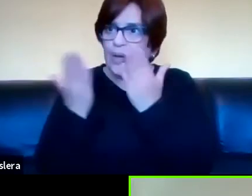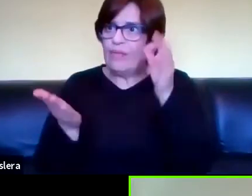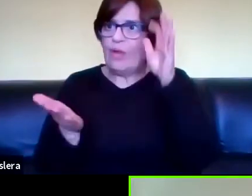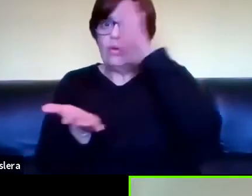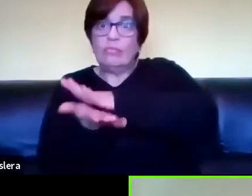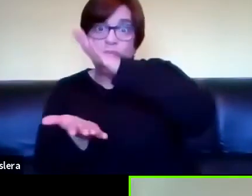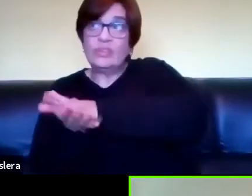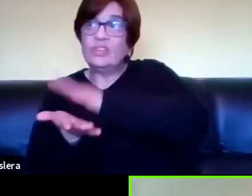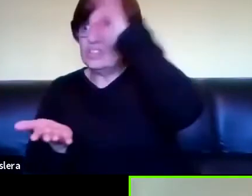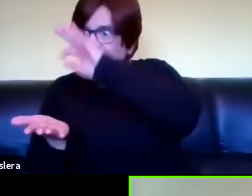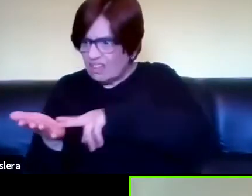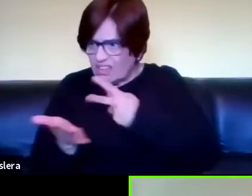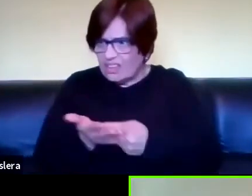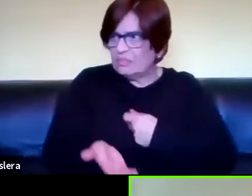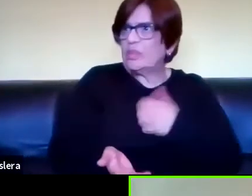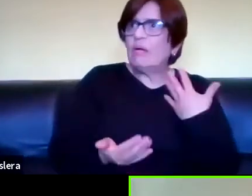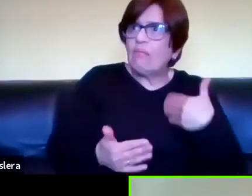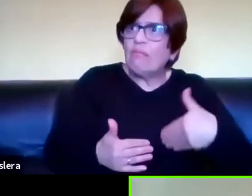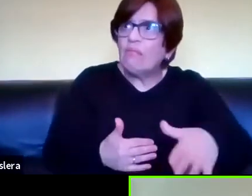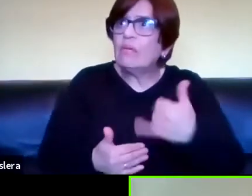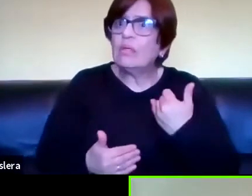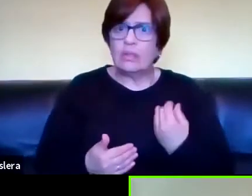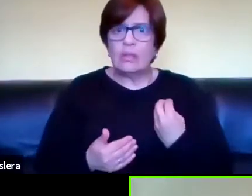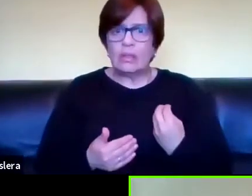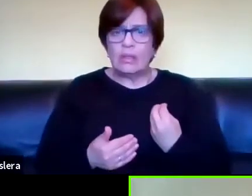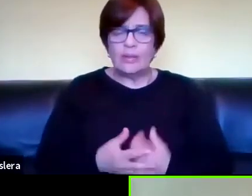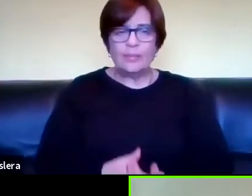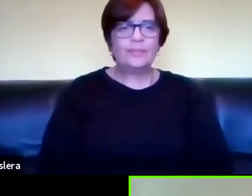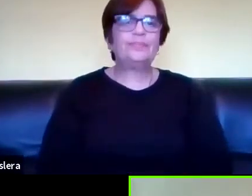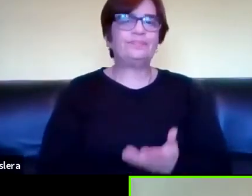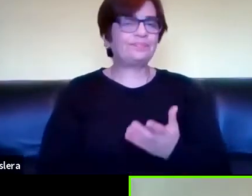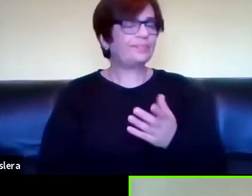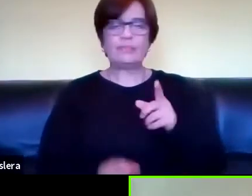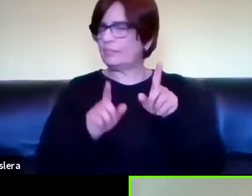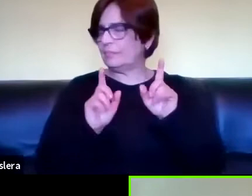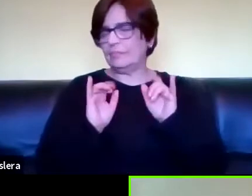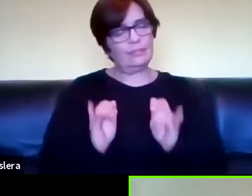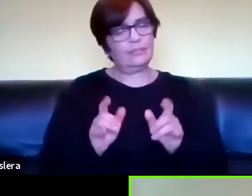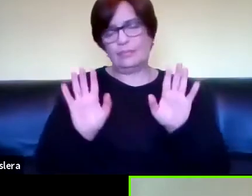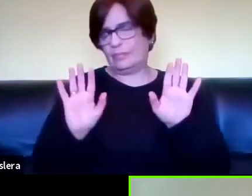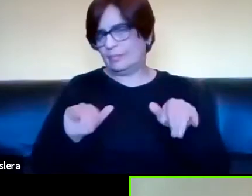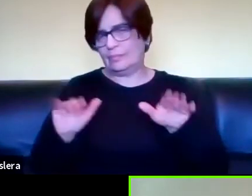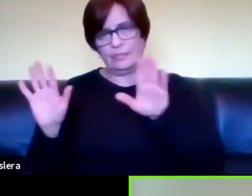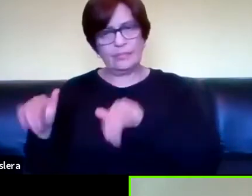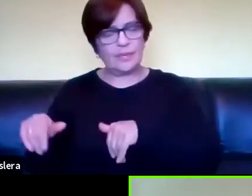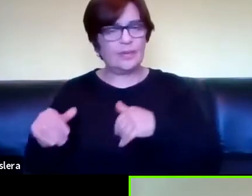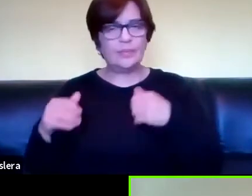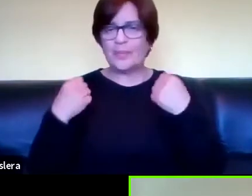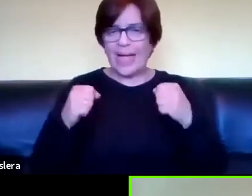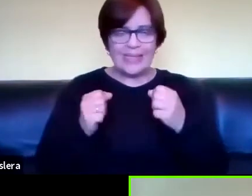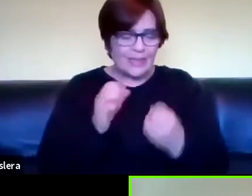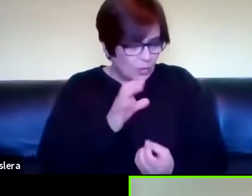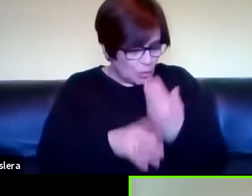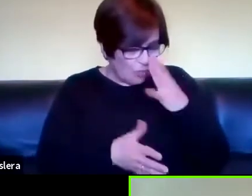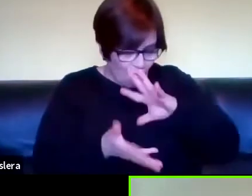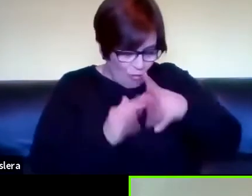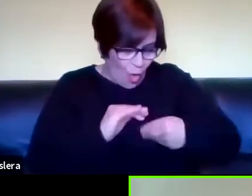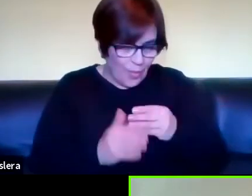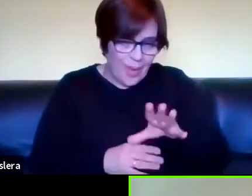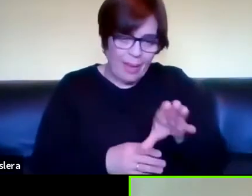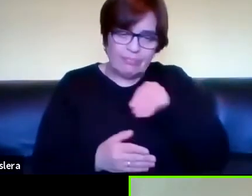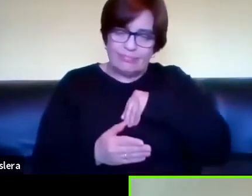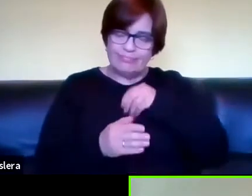va a estar en español? ¿cuándo se va a traducir en español? entonces eso habla de nuevas prácticas letradas todo esto